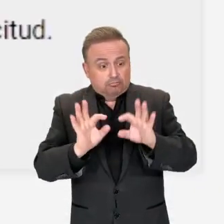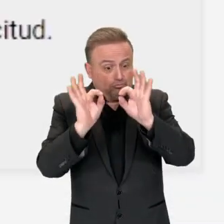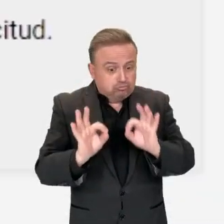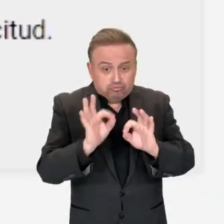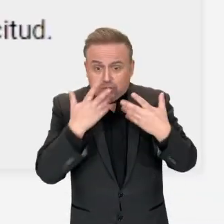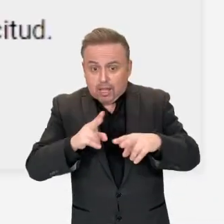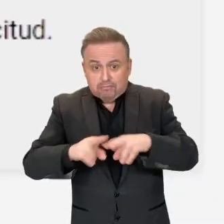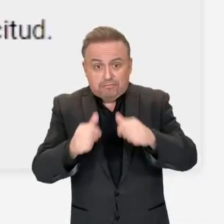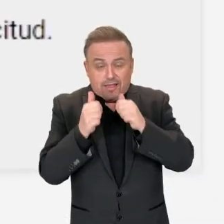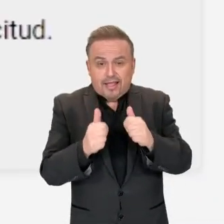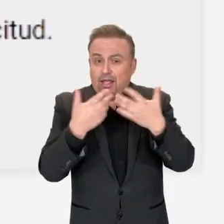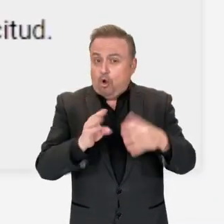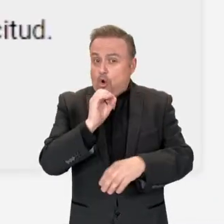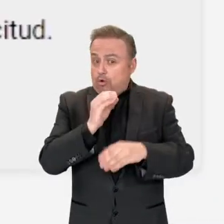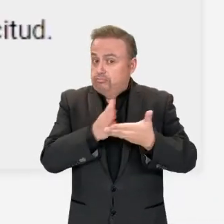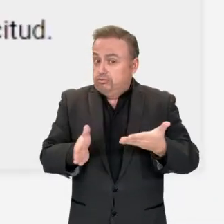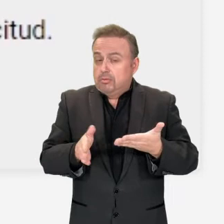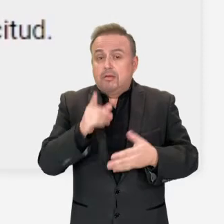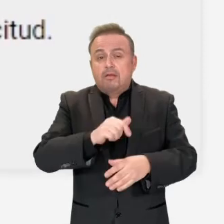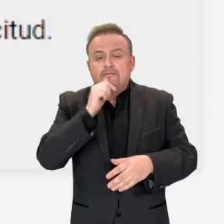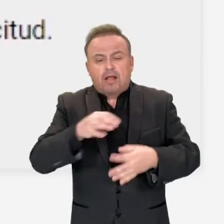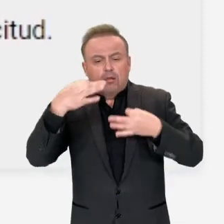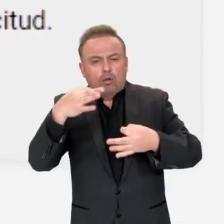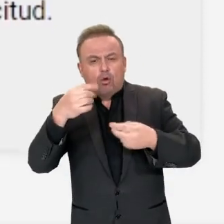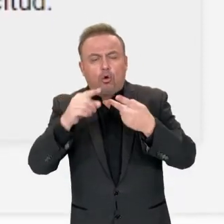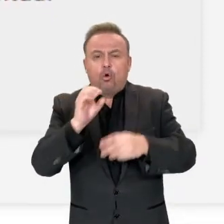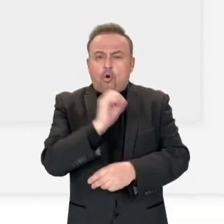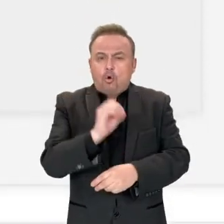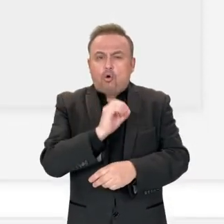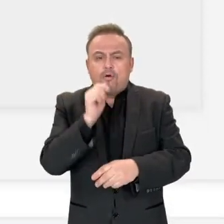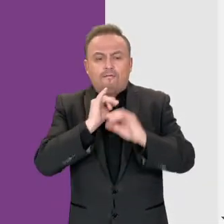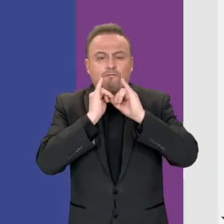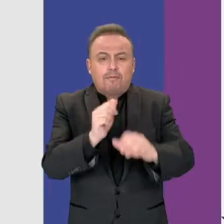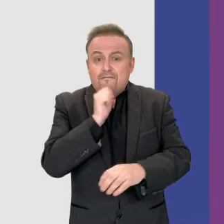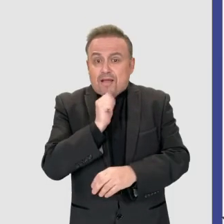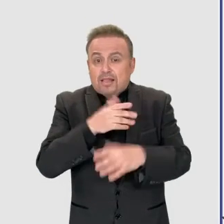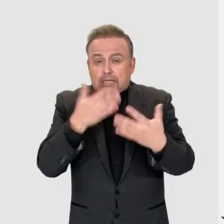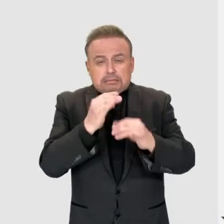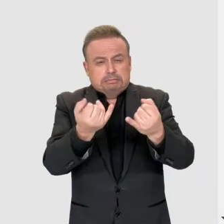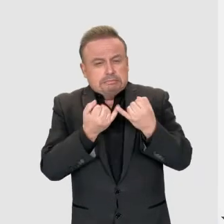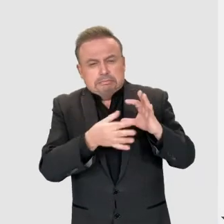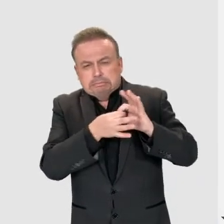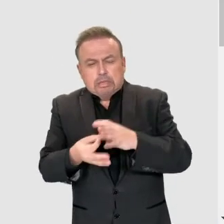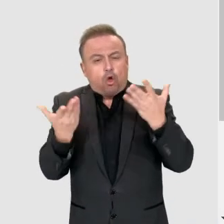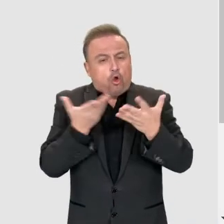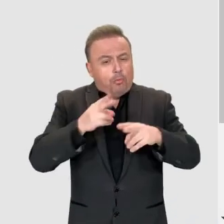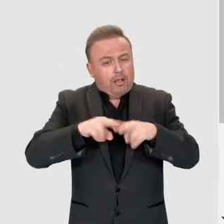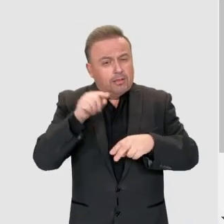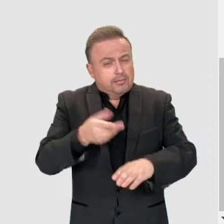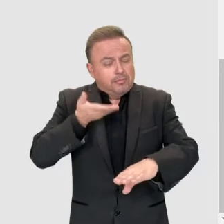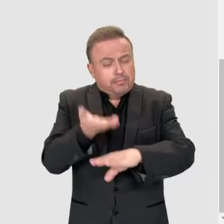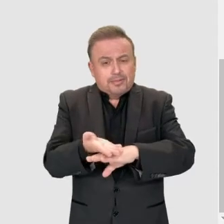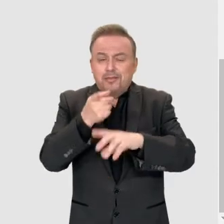que esté correctamente realizada o rechazada si falta documentación o se encuentra incompleta. Si quieres más detalles sobre cómo